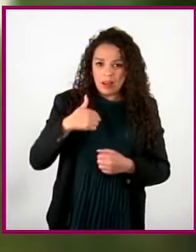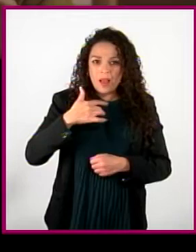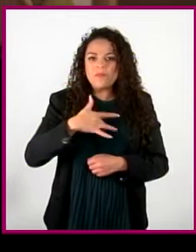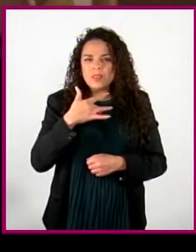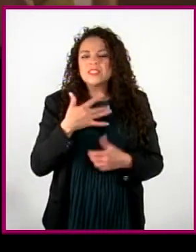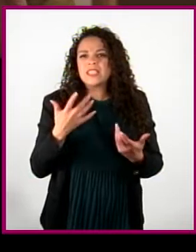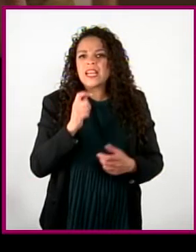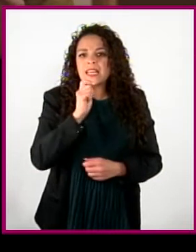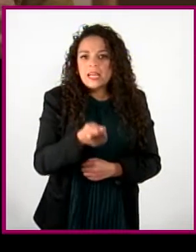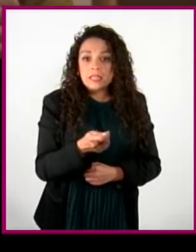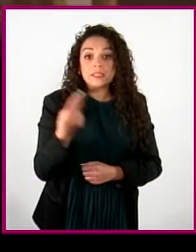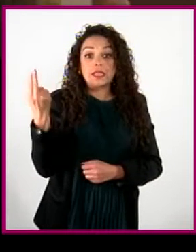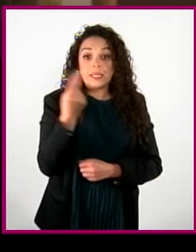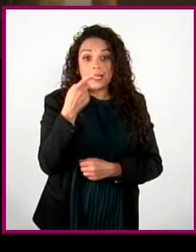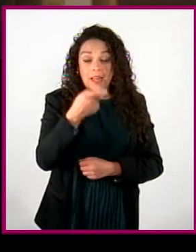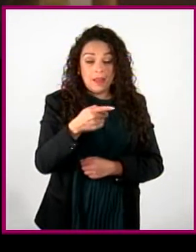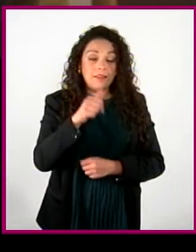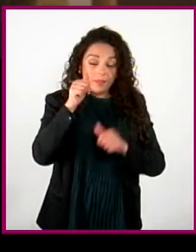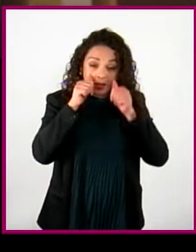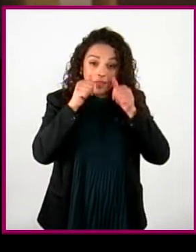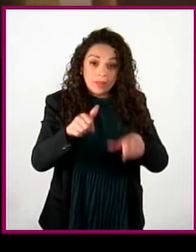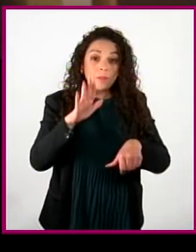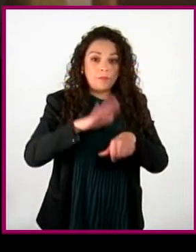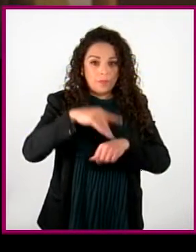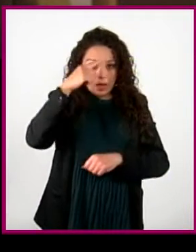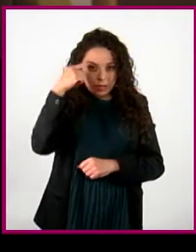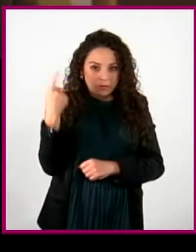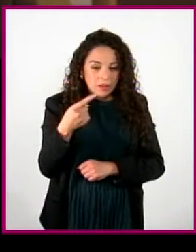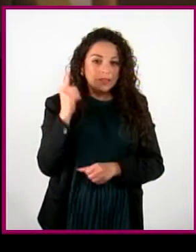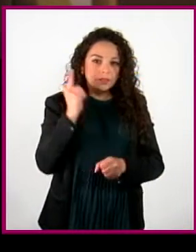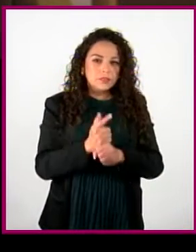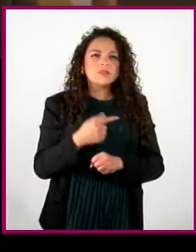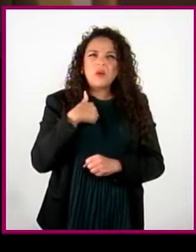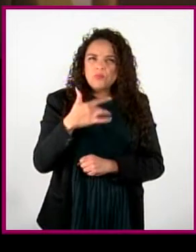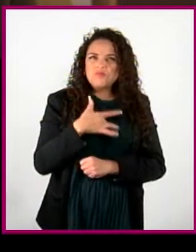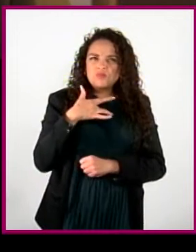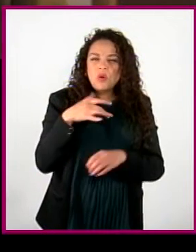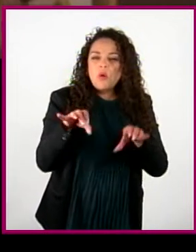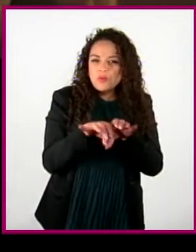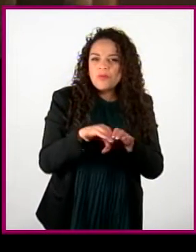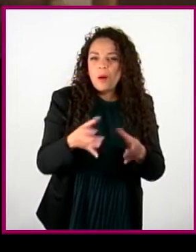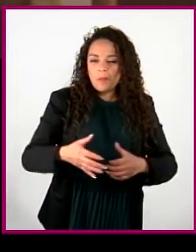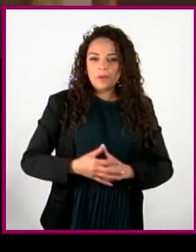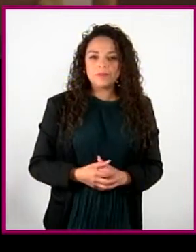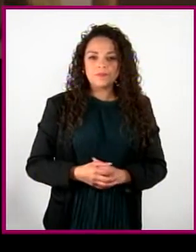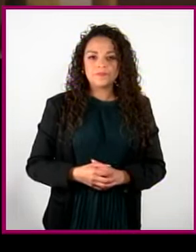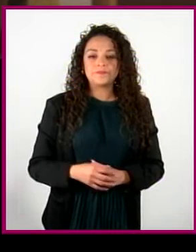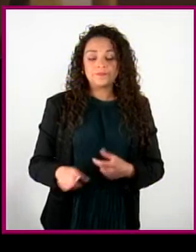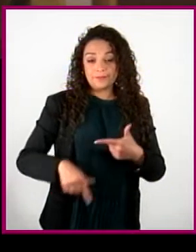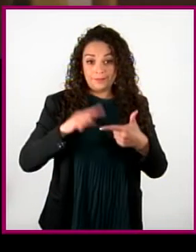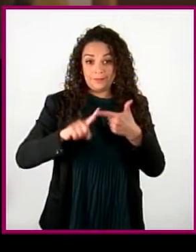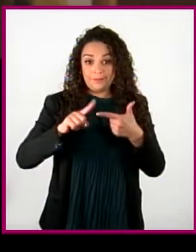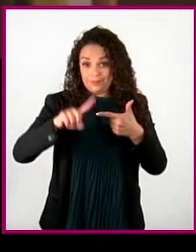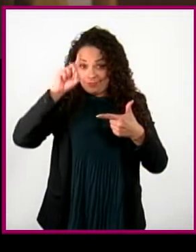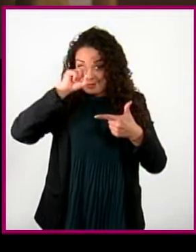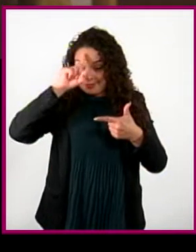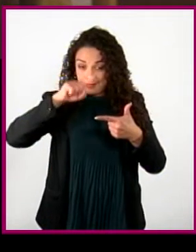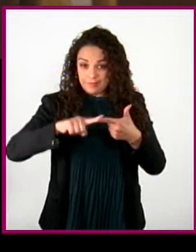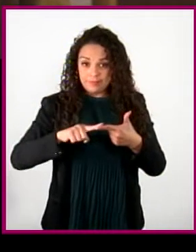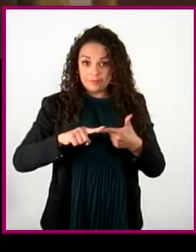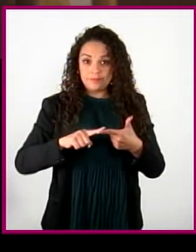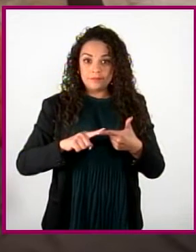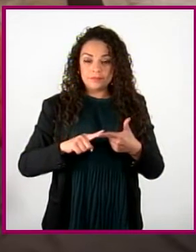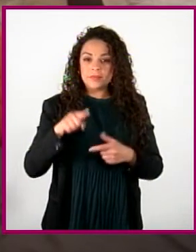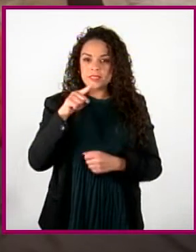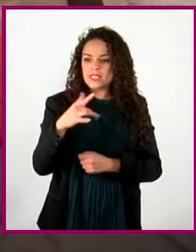muy fácil estar pendientes de cómo te sientes. Recomendación número 7. Síguele la pista a una